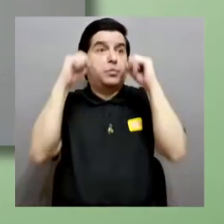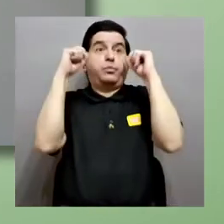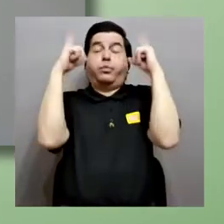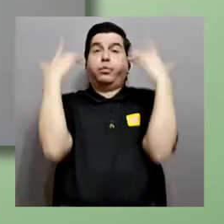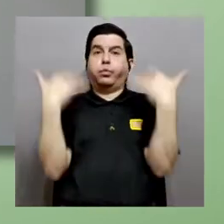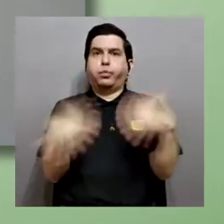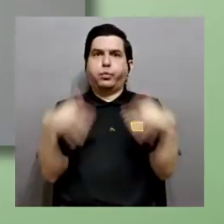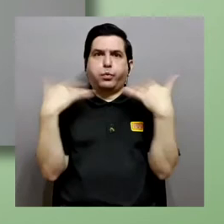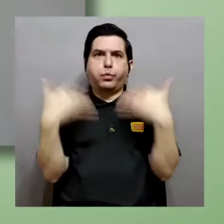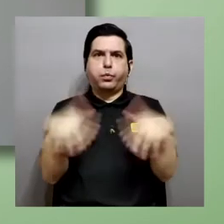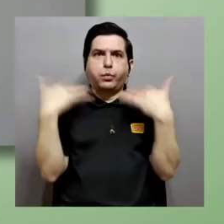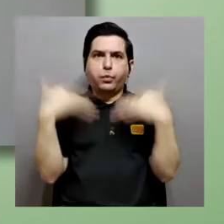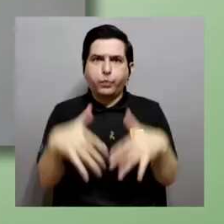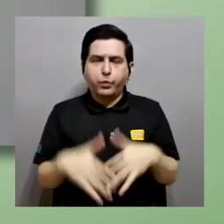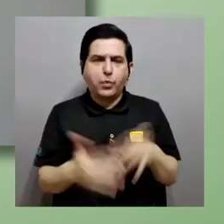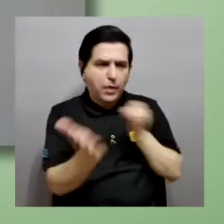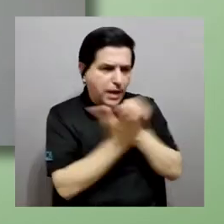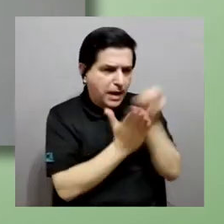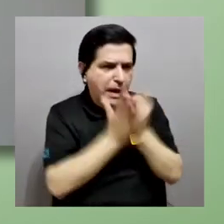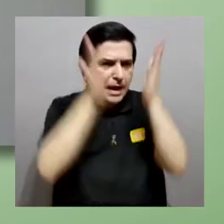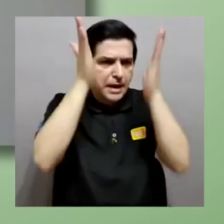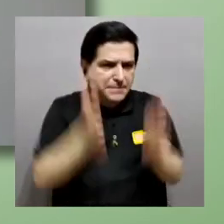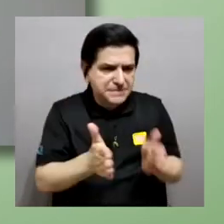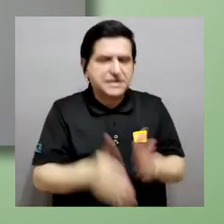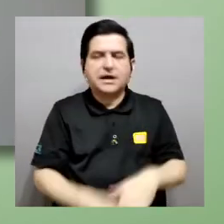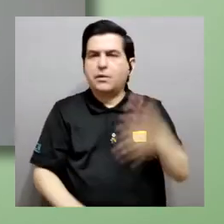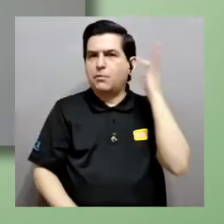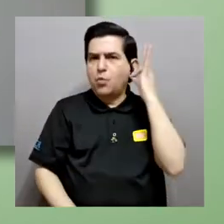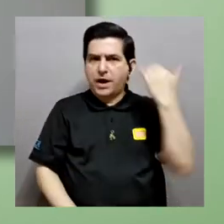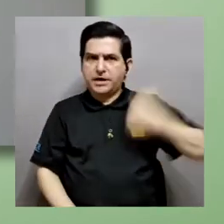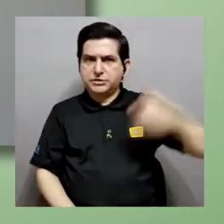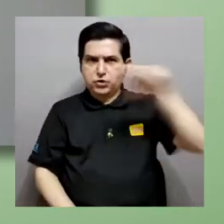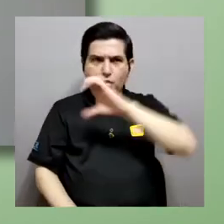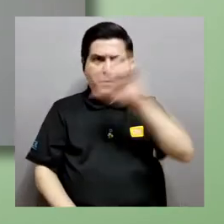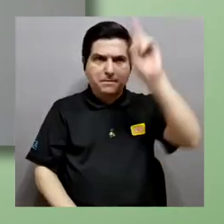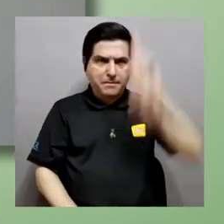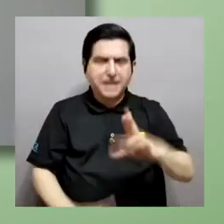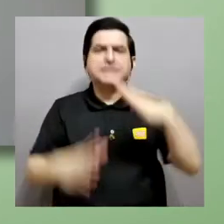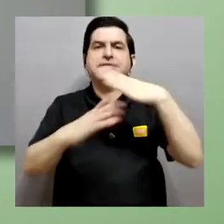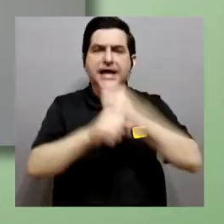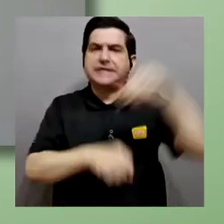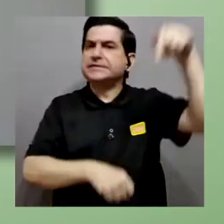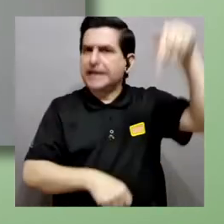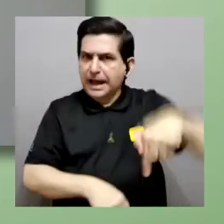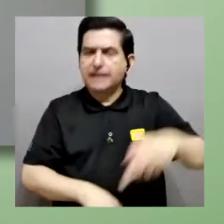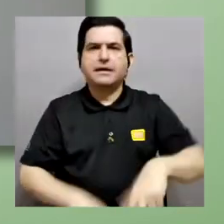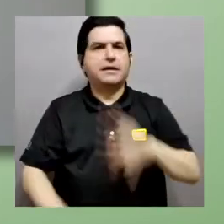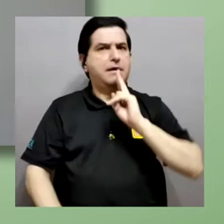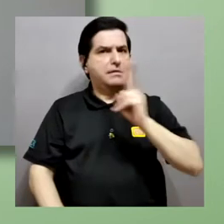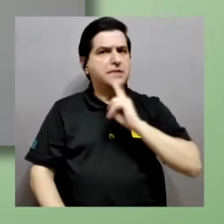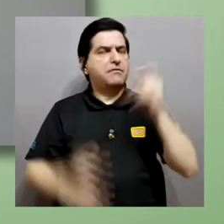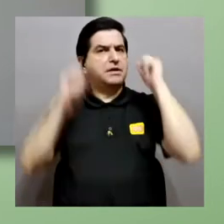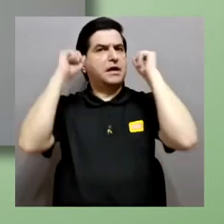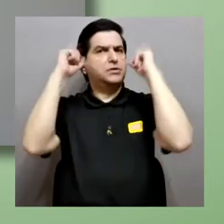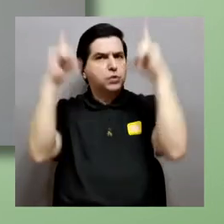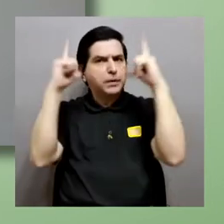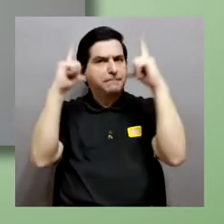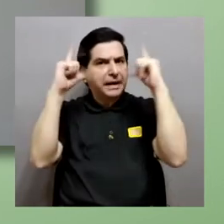asombrándonos más sobre lo que investigadores e investigadoras costarricenses están realizando. Realmente